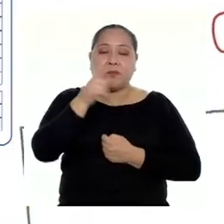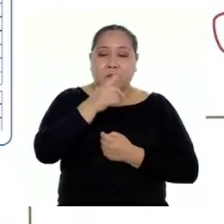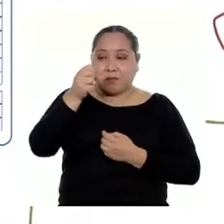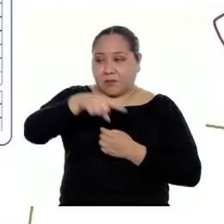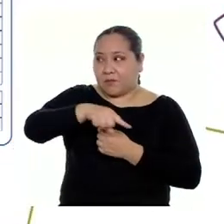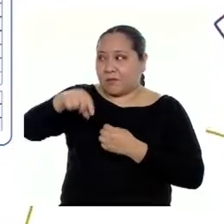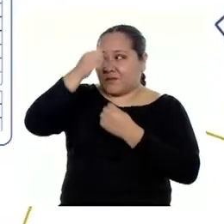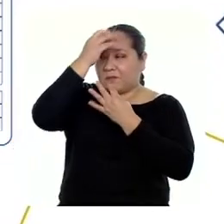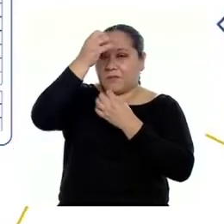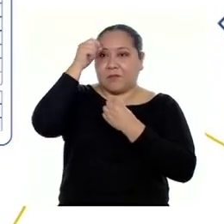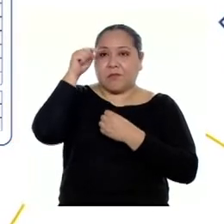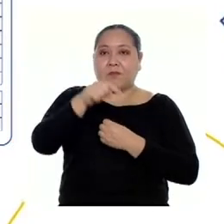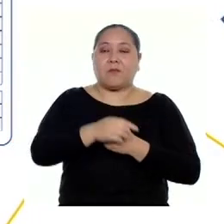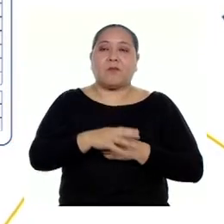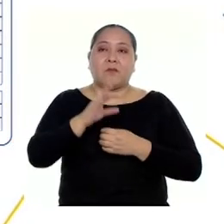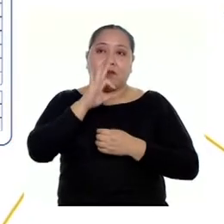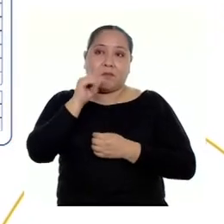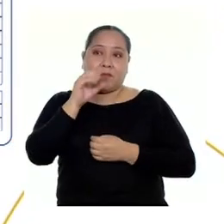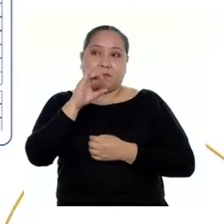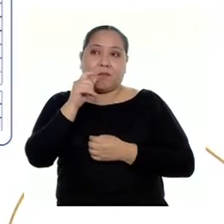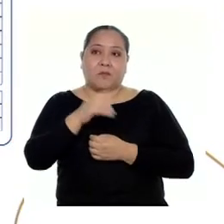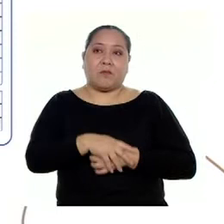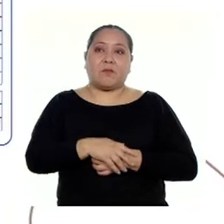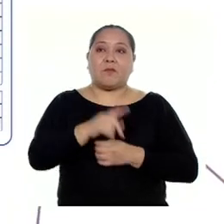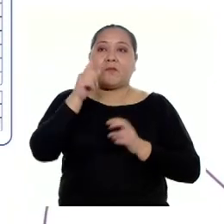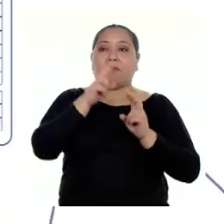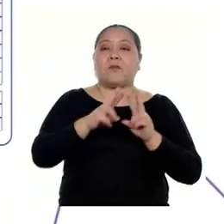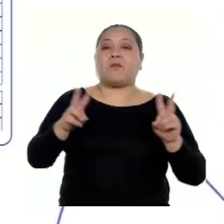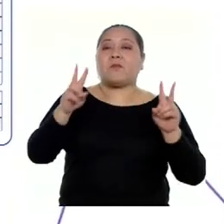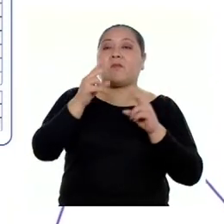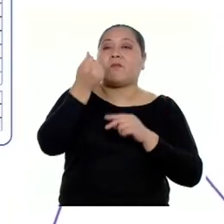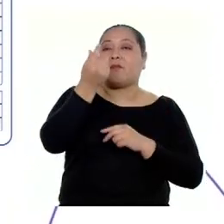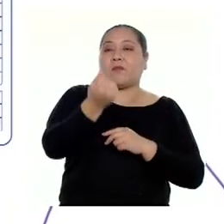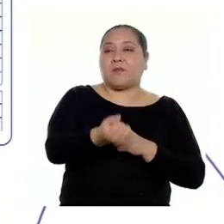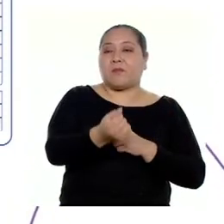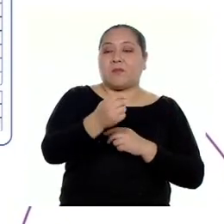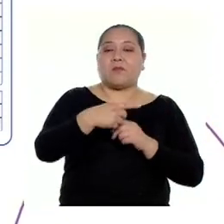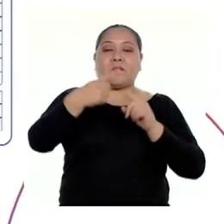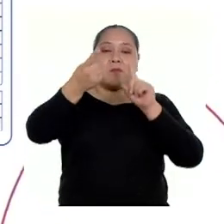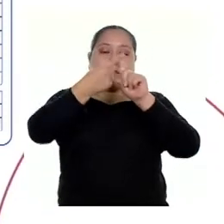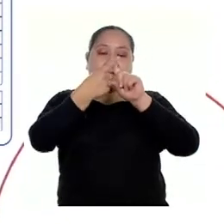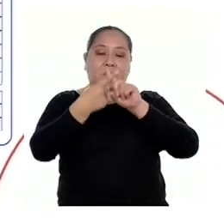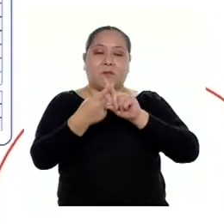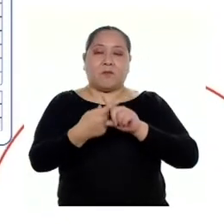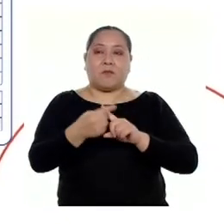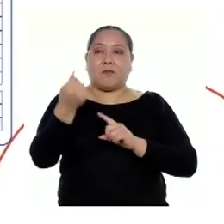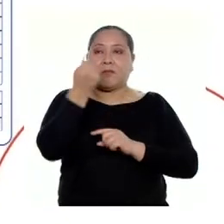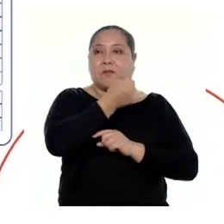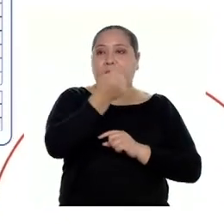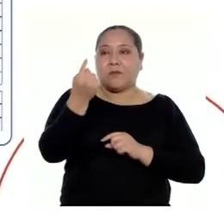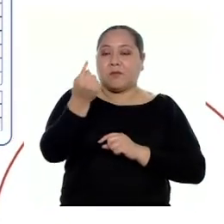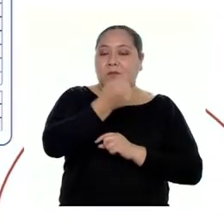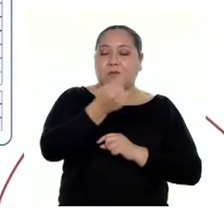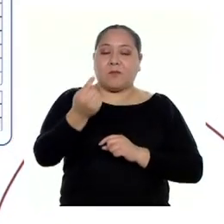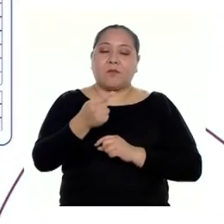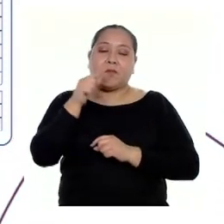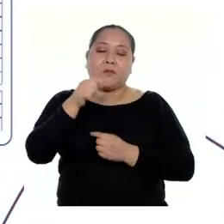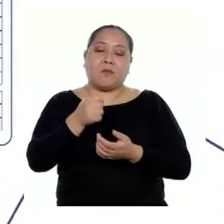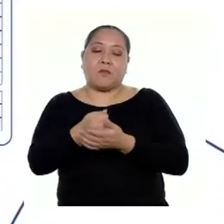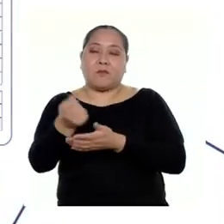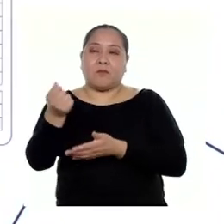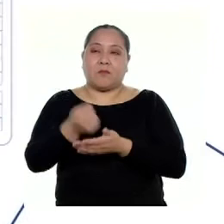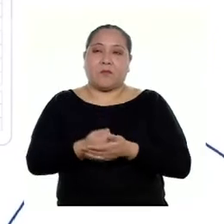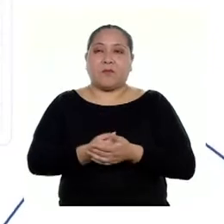datos que hay en la factura, podríamos decir que el valor de venta se haya multiplicando el precio unitario de cada producto por la cantidad adquirida.